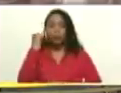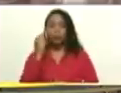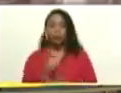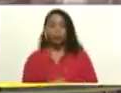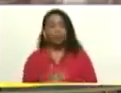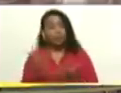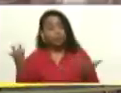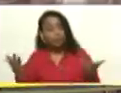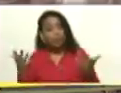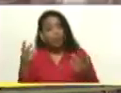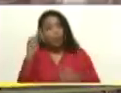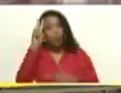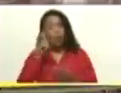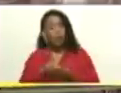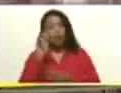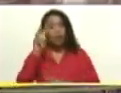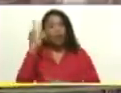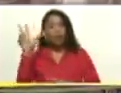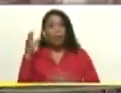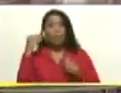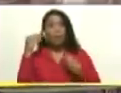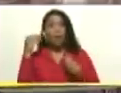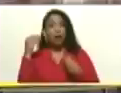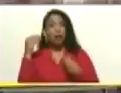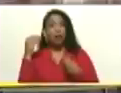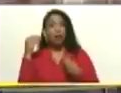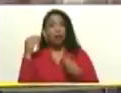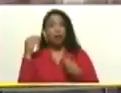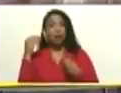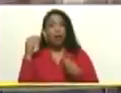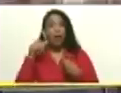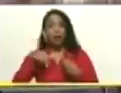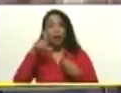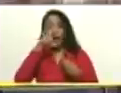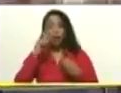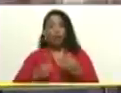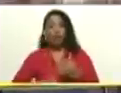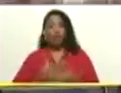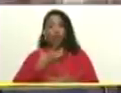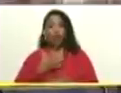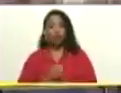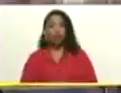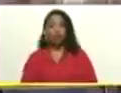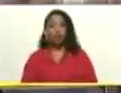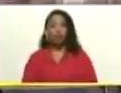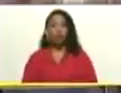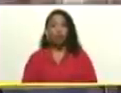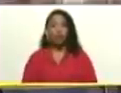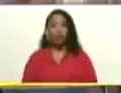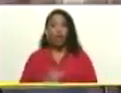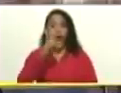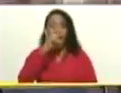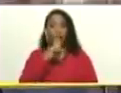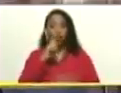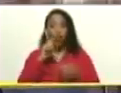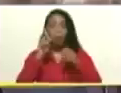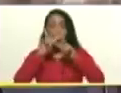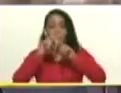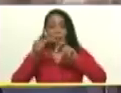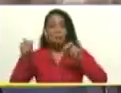para que el 2023 sea año de renacimiento, sea año de florecimiento,